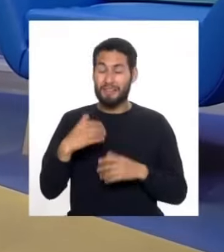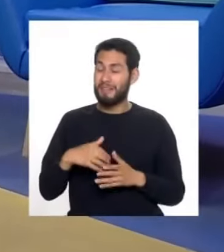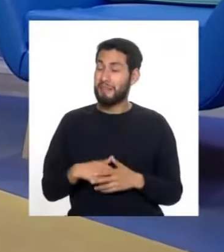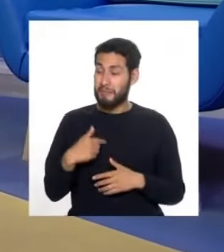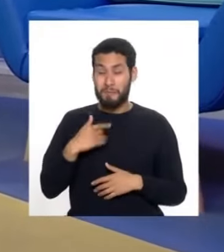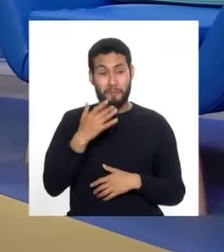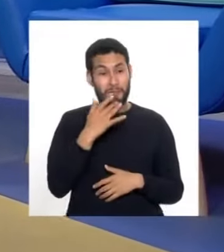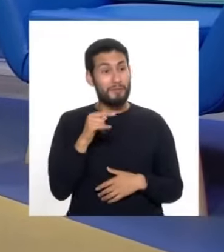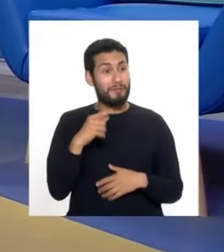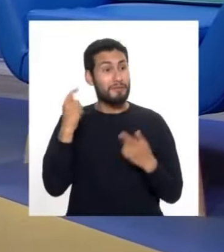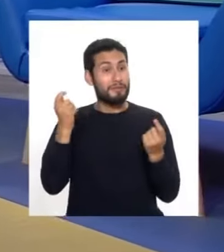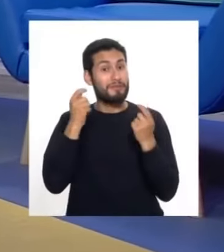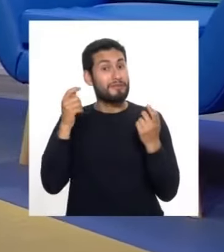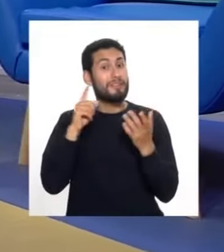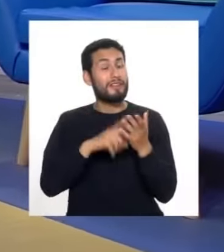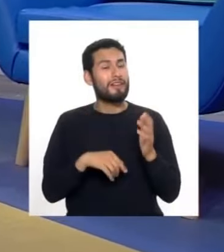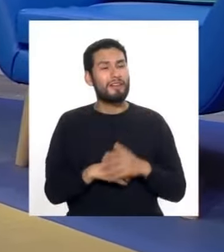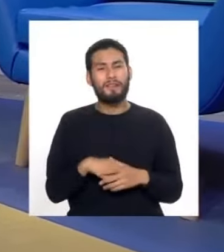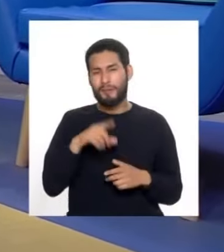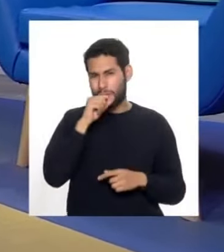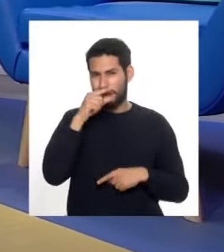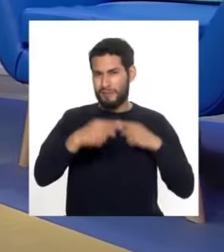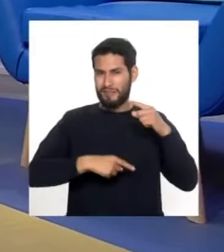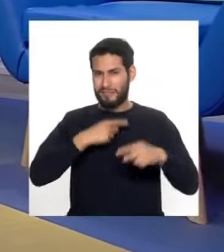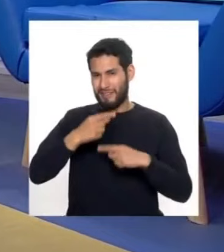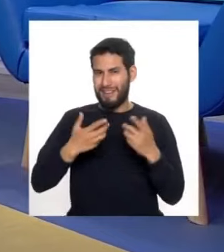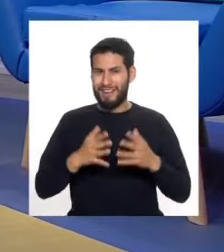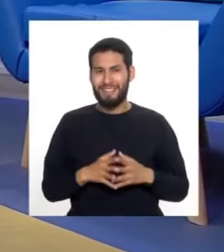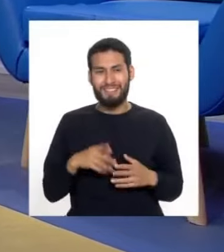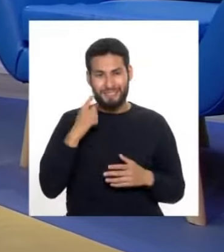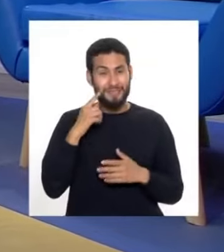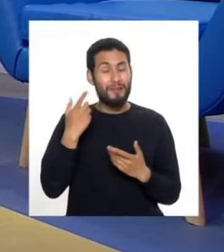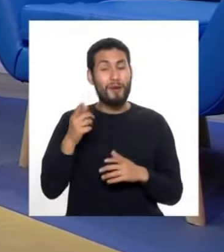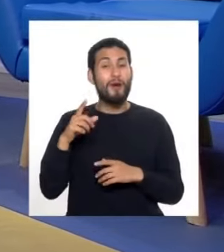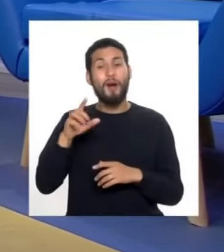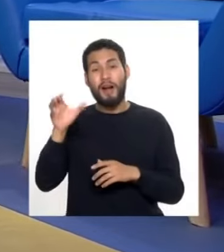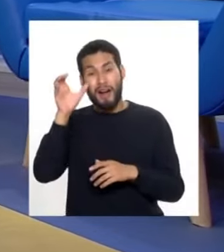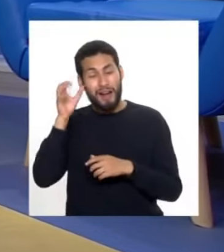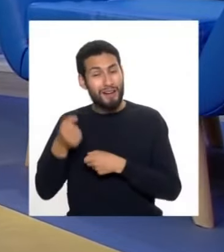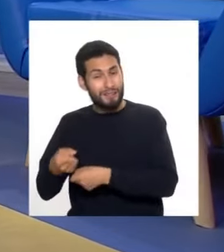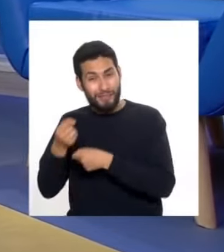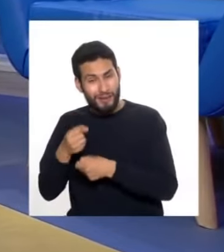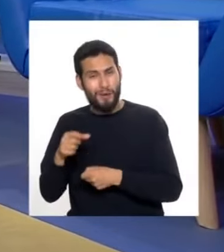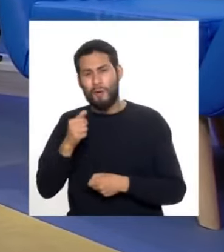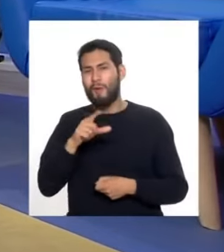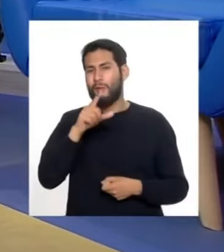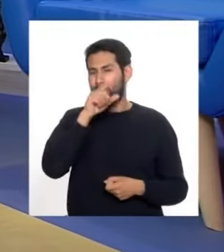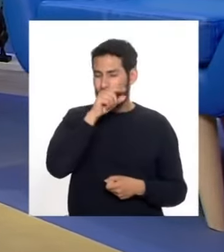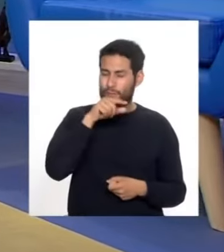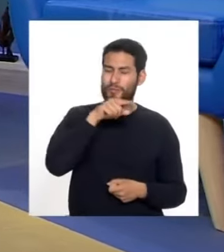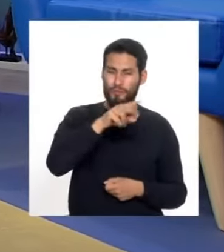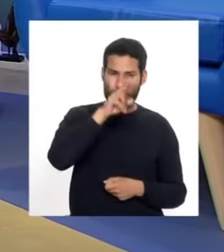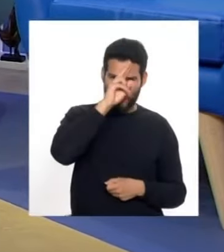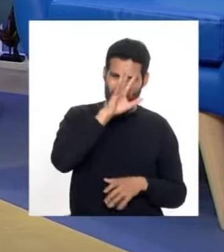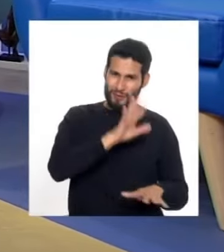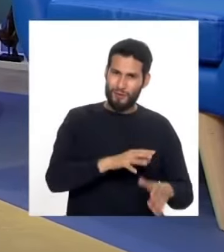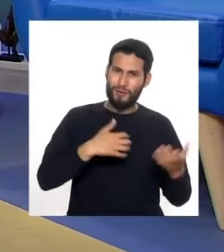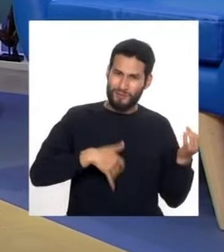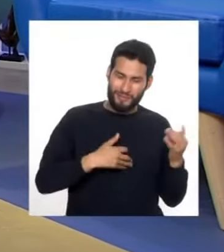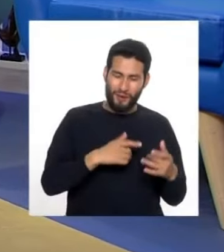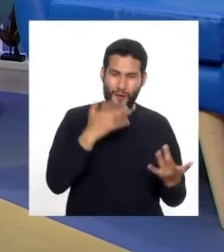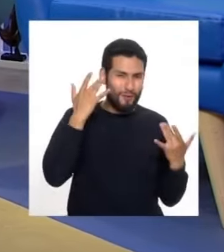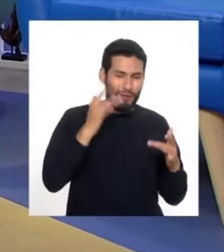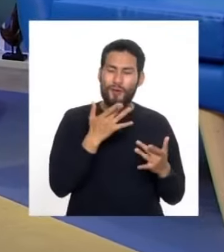cuando uno ve a este tipo de festivales, ve el pollo a la Brasa, que a veces algunos hacen más oriental, más criollo, con más comino. Y es una posibilidad para también